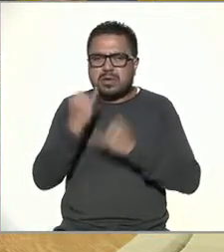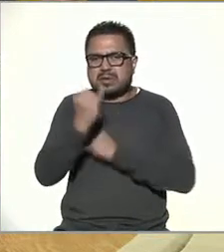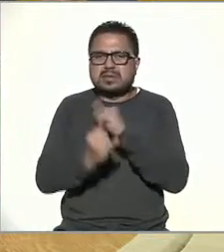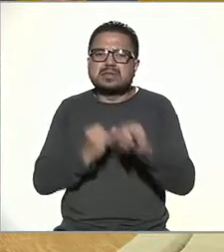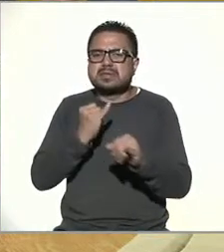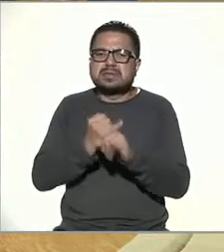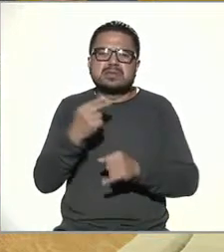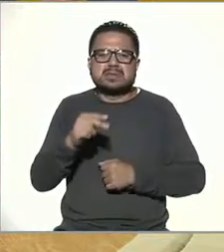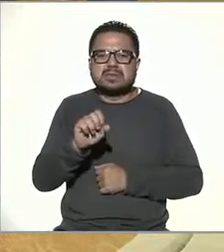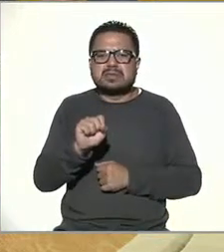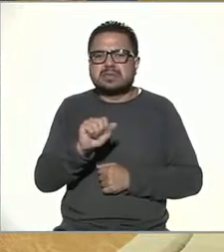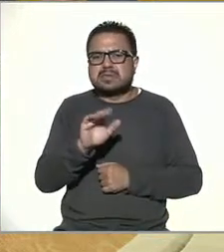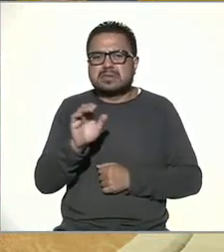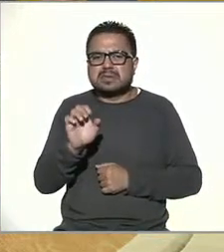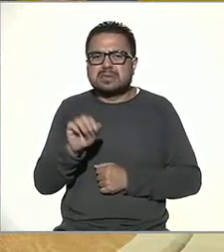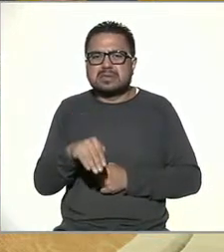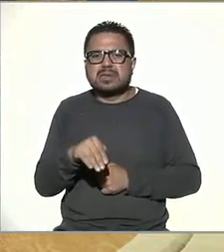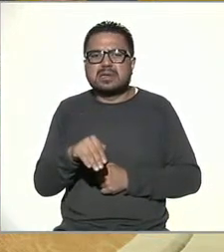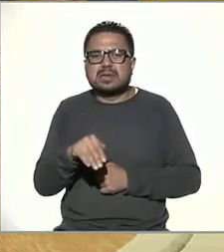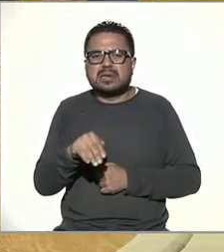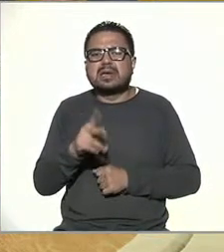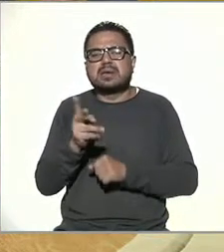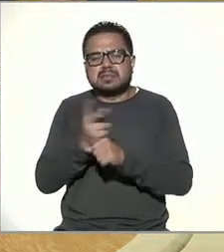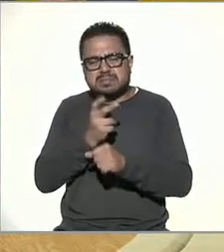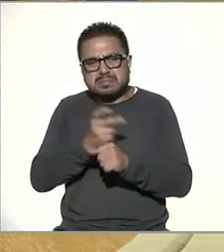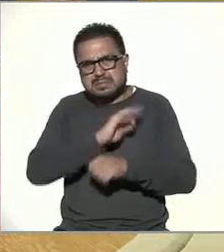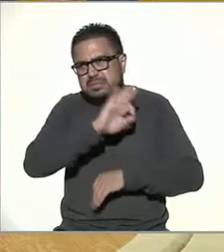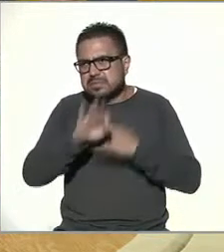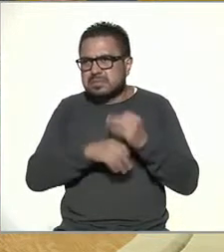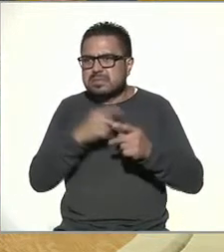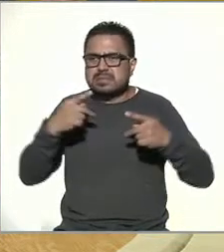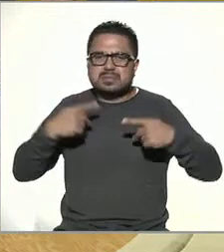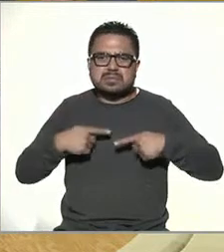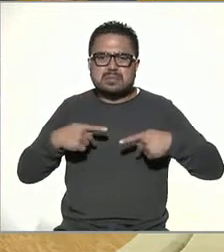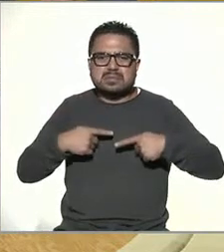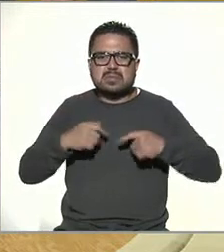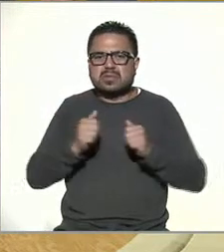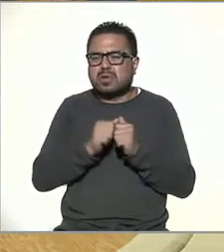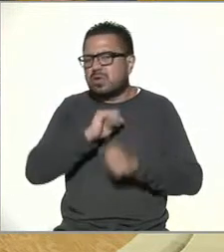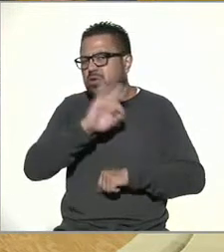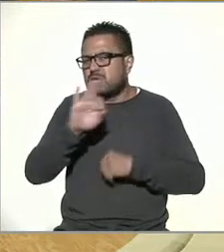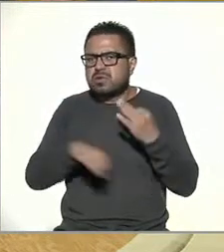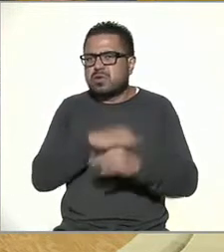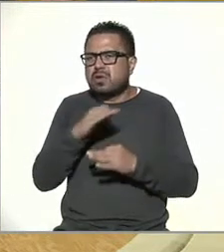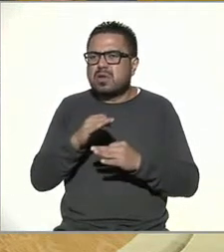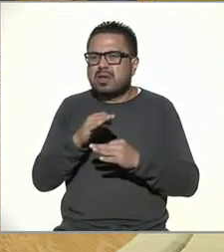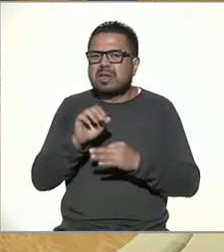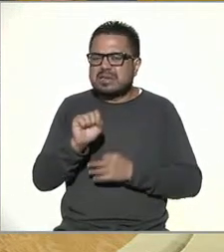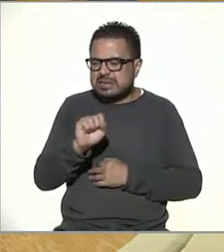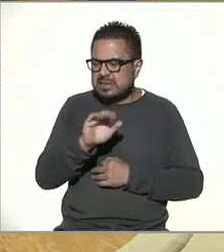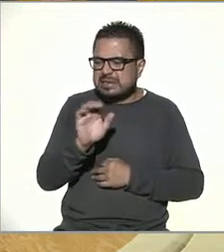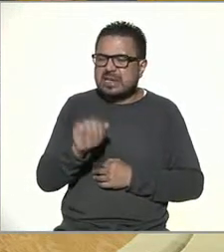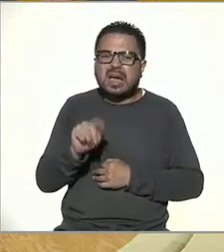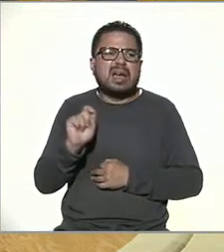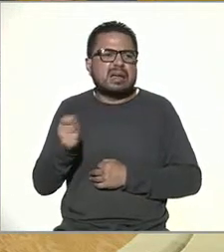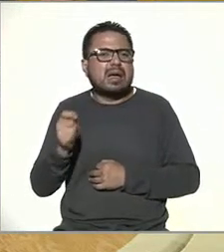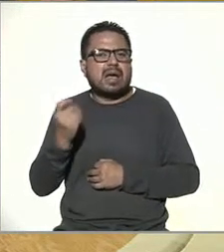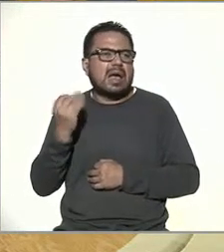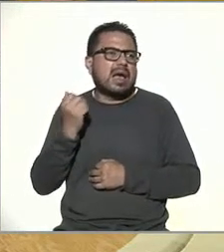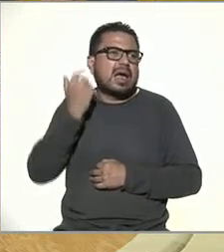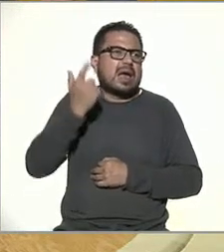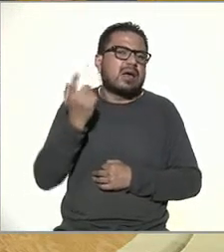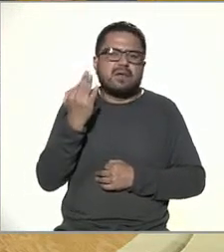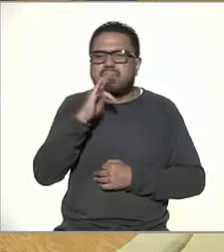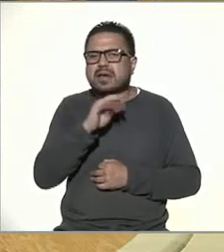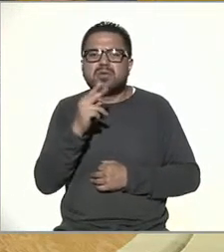scam advisor invitamos a la gente es una base de datos de todo lo que es scam ¿qué es scam? algo falso entonces una